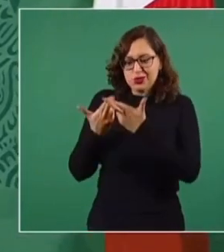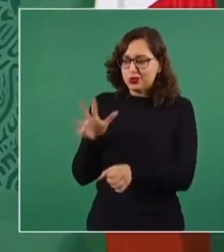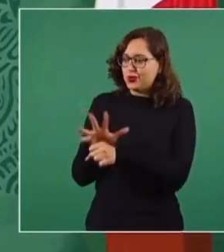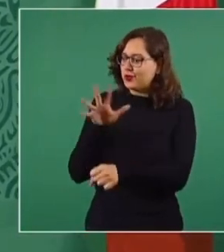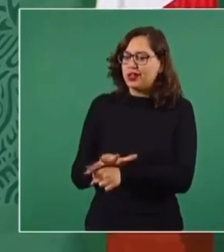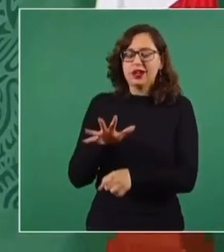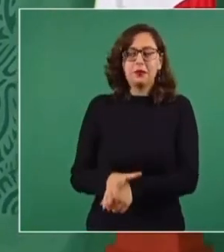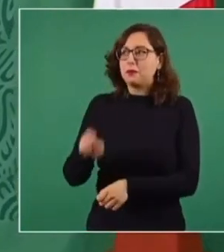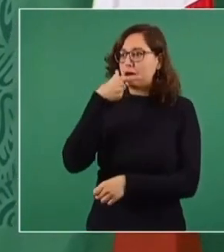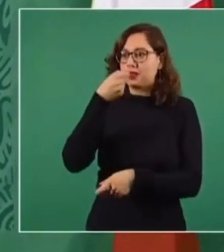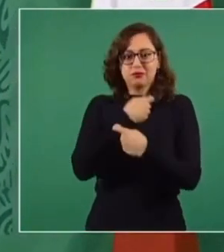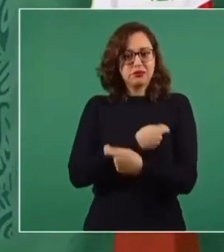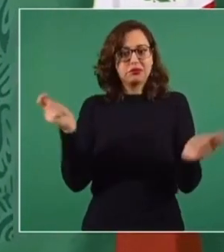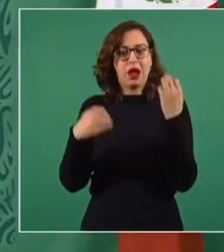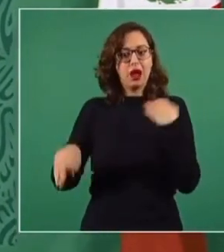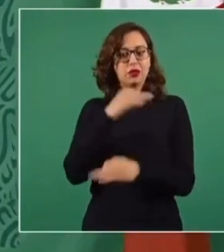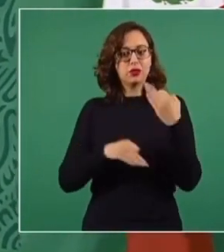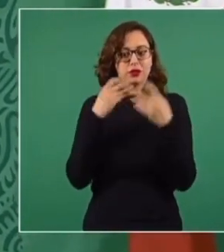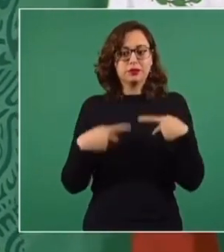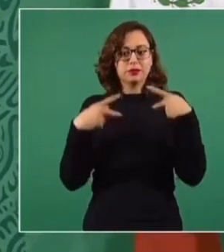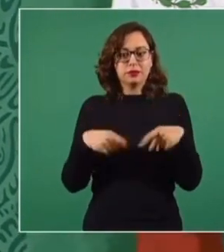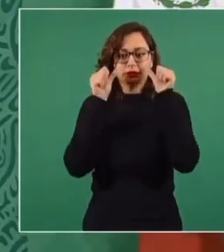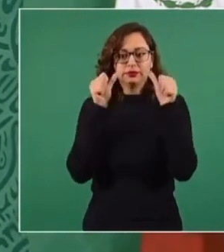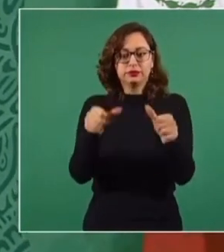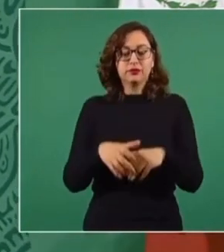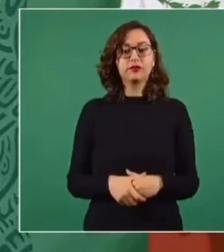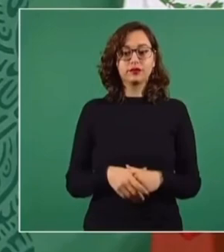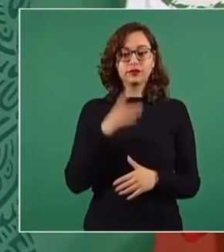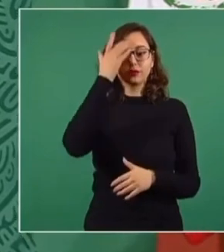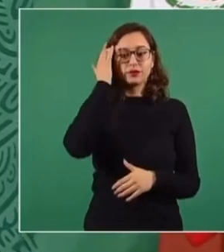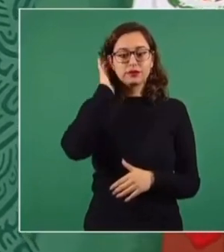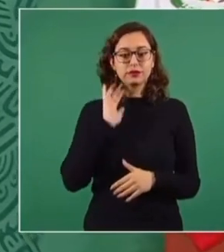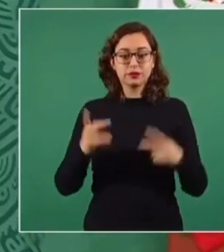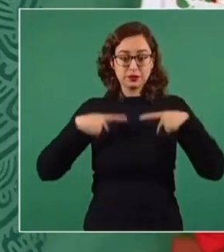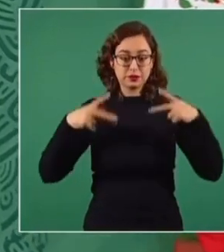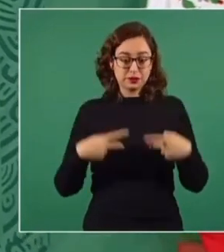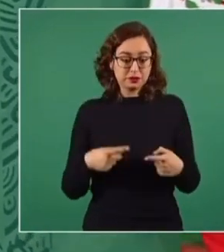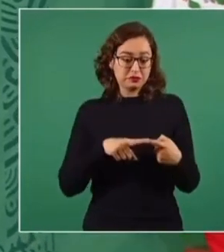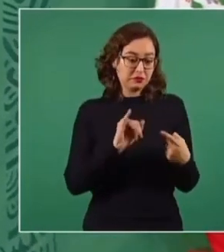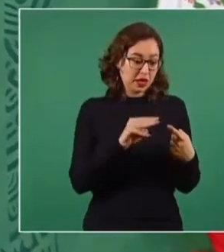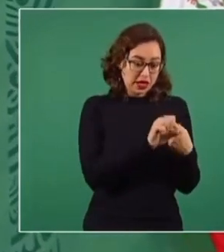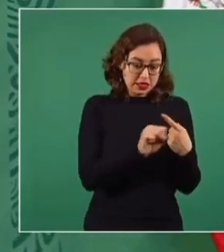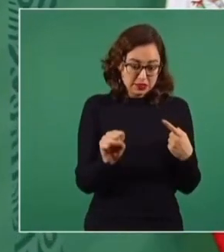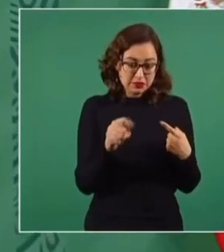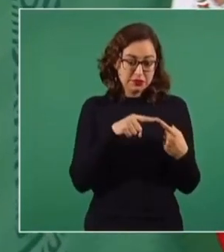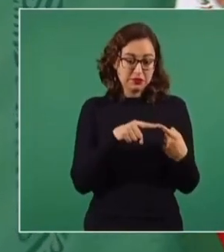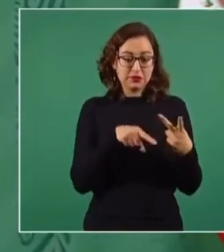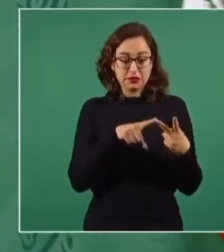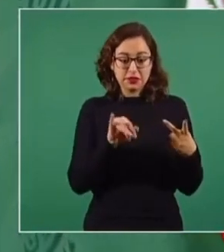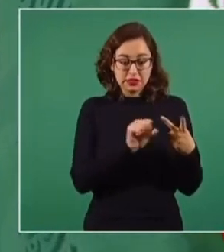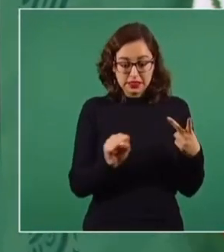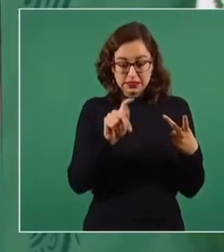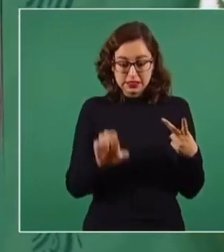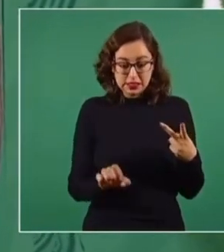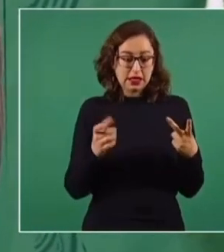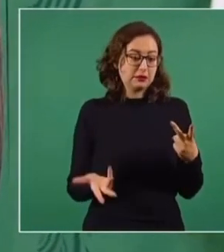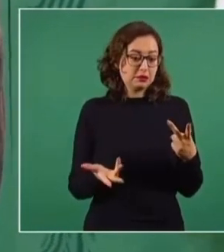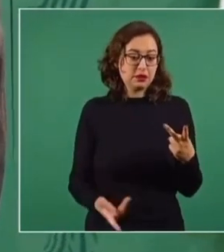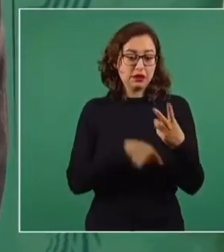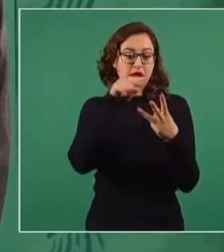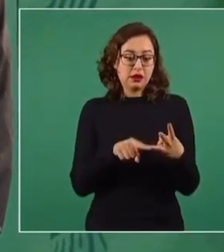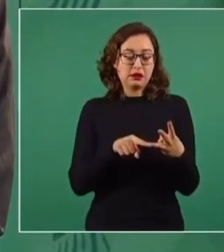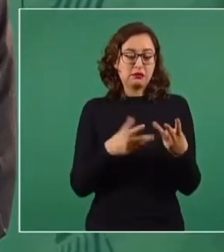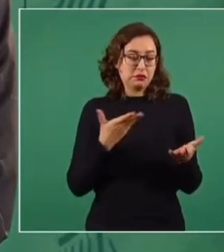tengamos las medicinas y nos atiendan. El que tenga seguro va al Issste, va